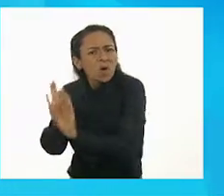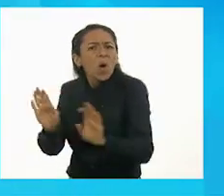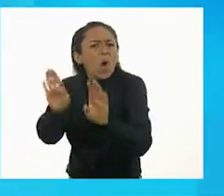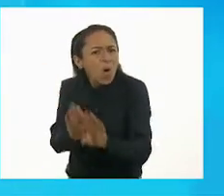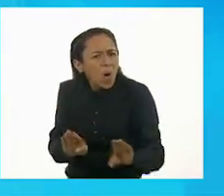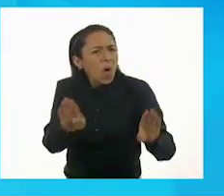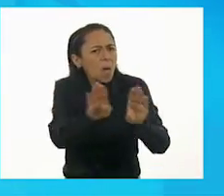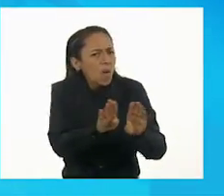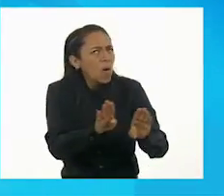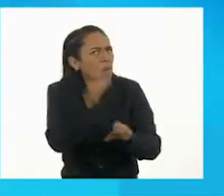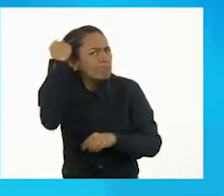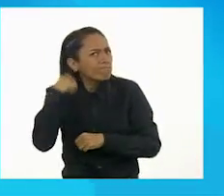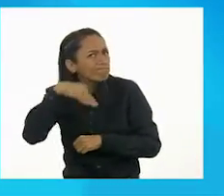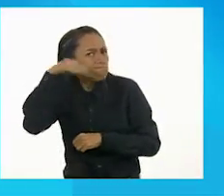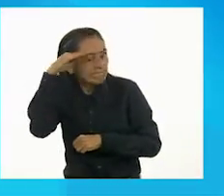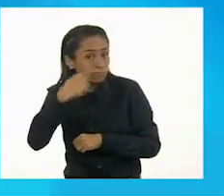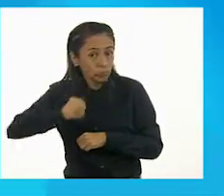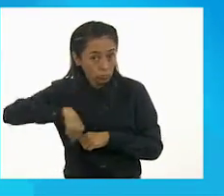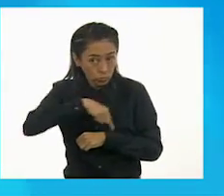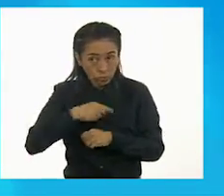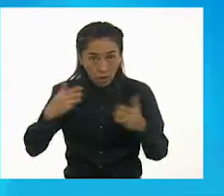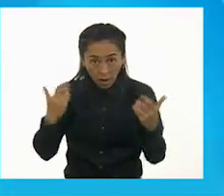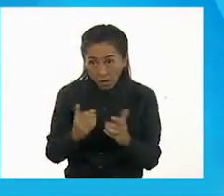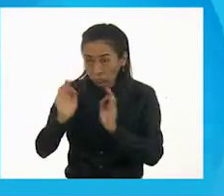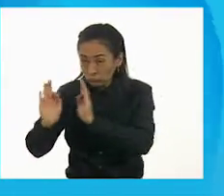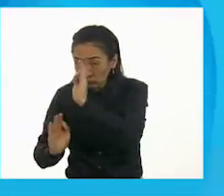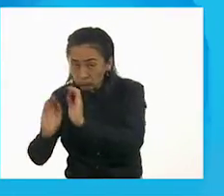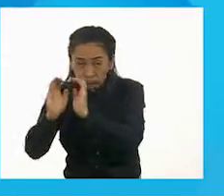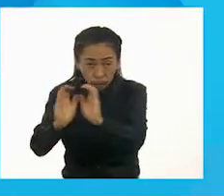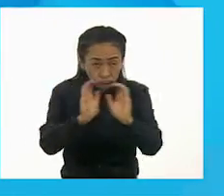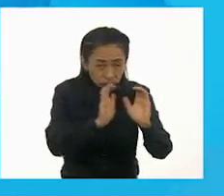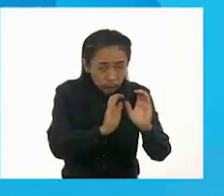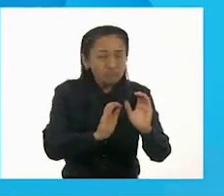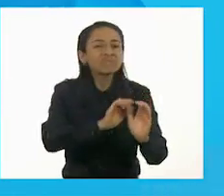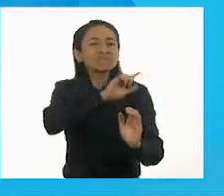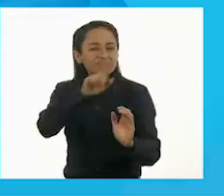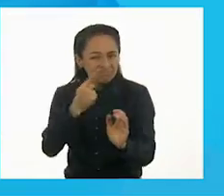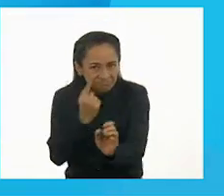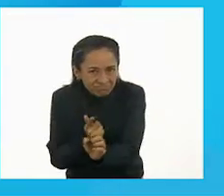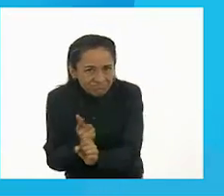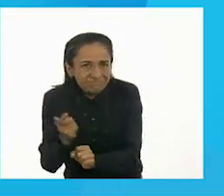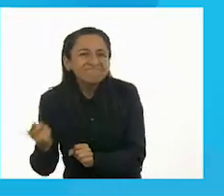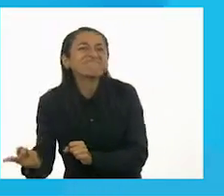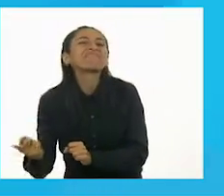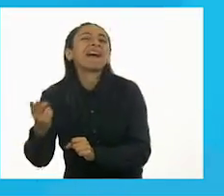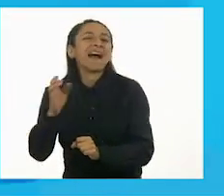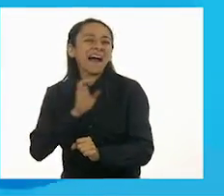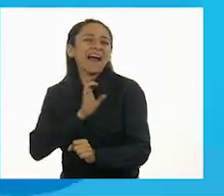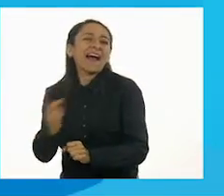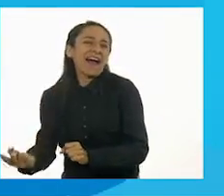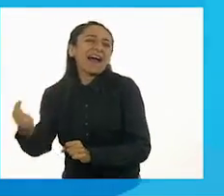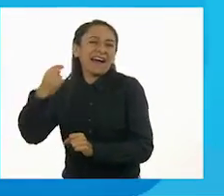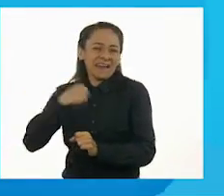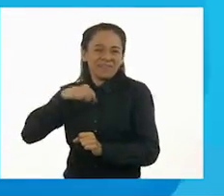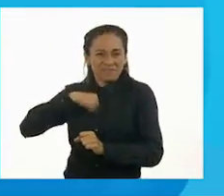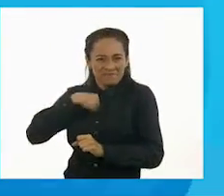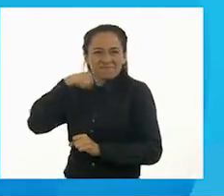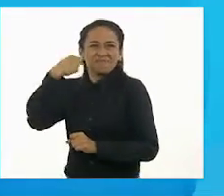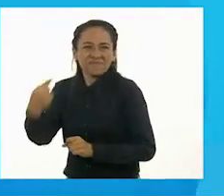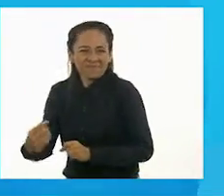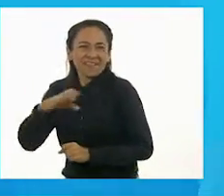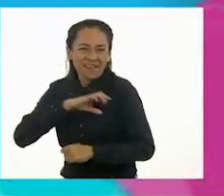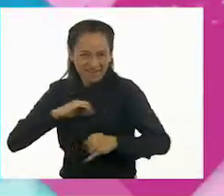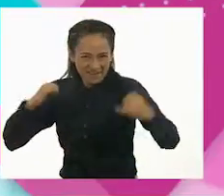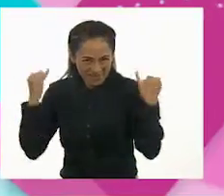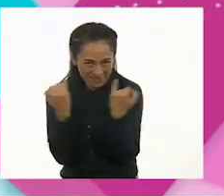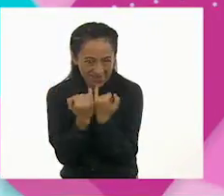daremos cuenta que los animales son tan cariñosos como nosotros. Adiós a todos. Adiós, cuídense